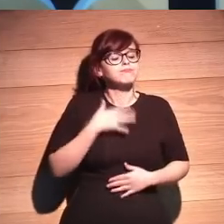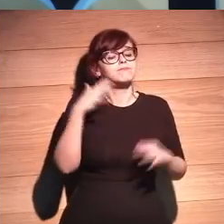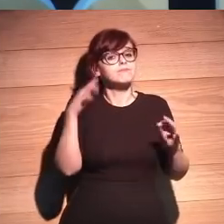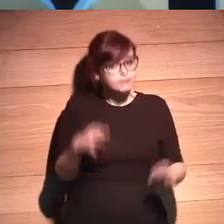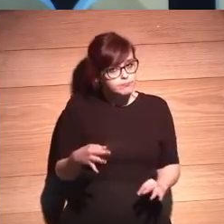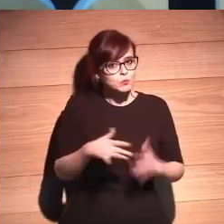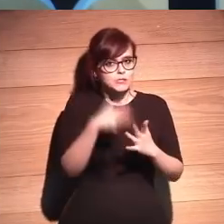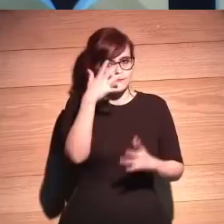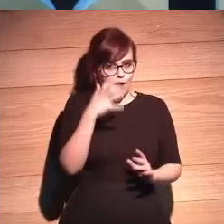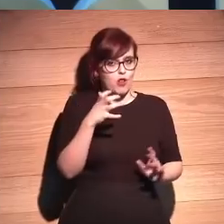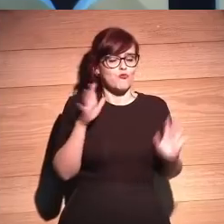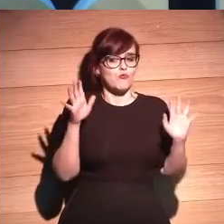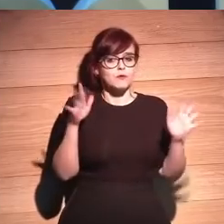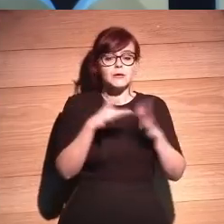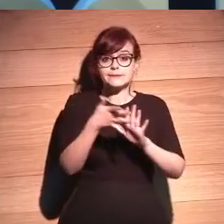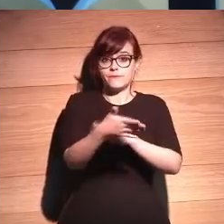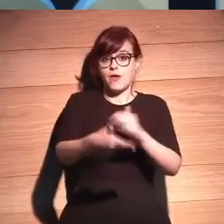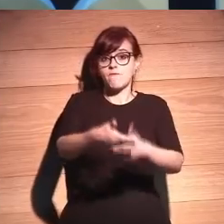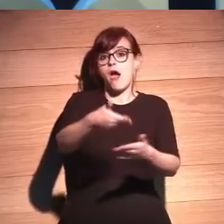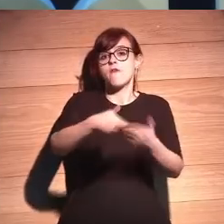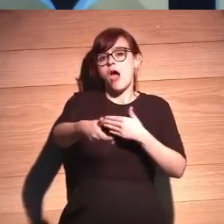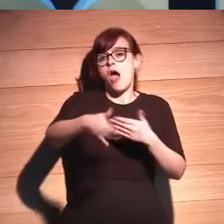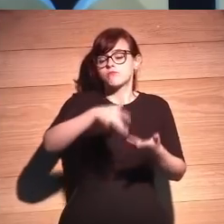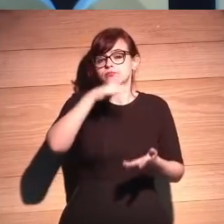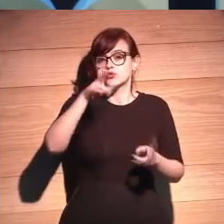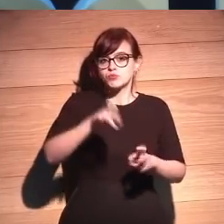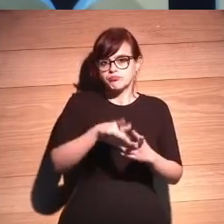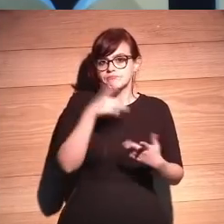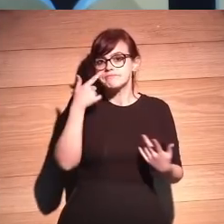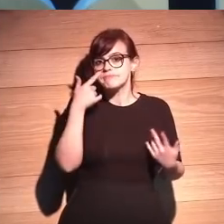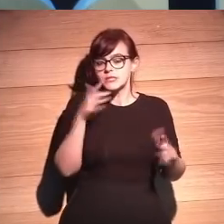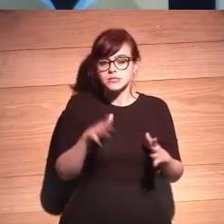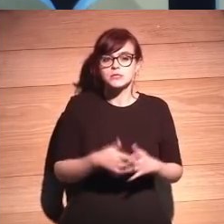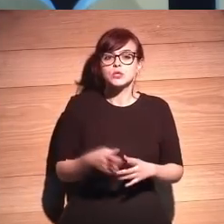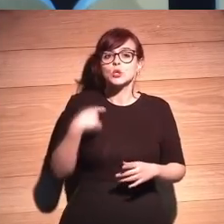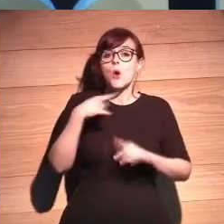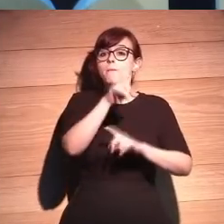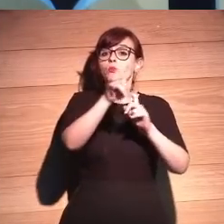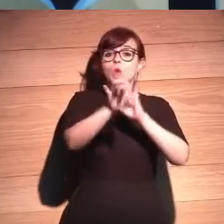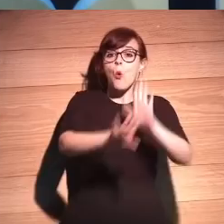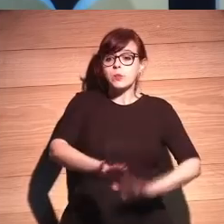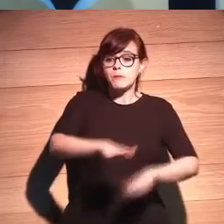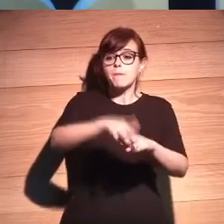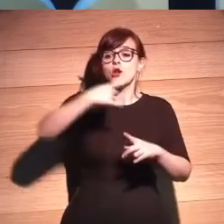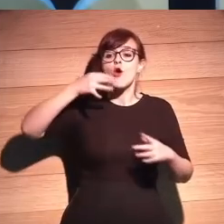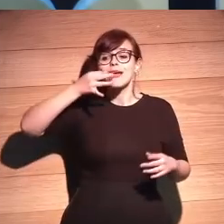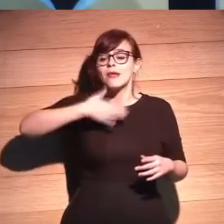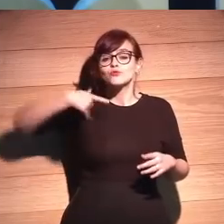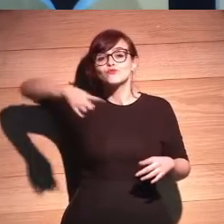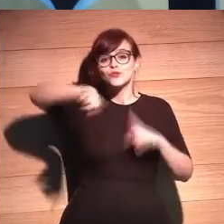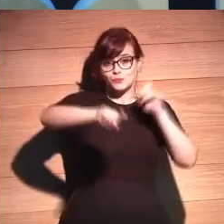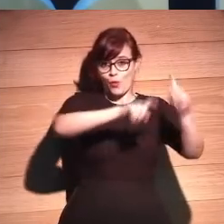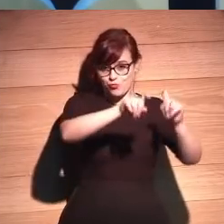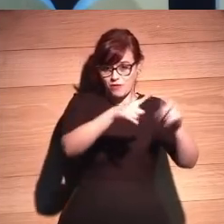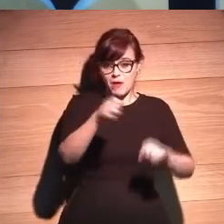muy serias. Y no falta mucho para todo esto. Yo voy a hacer una última pregunta, pero la idea es que preguntéis vosotros.